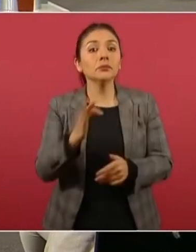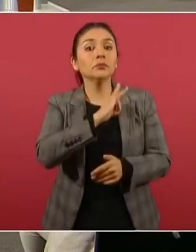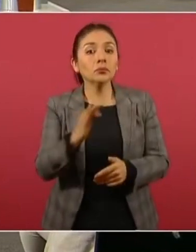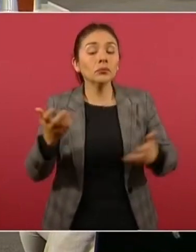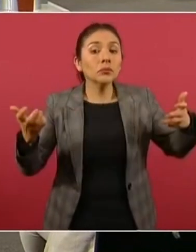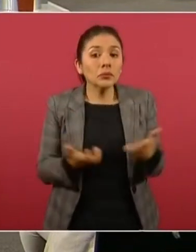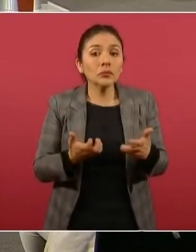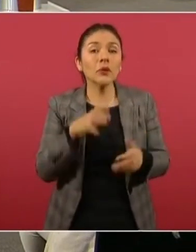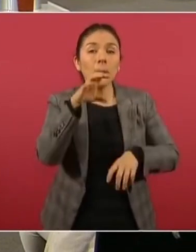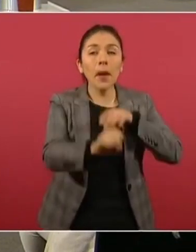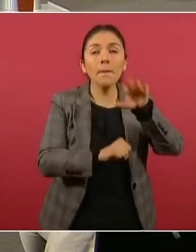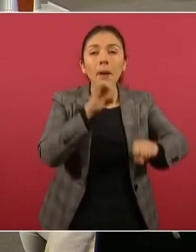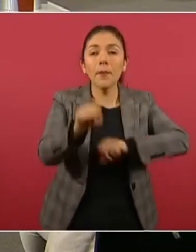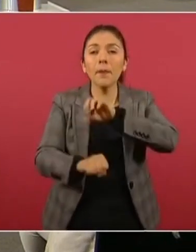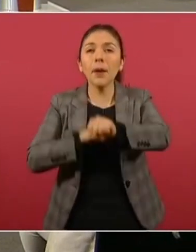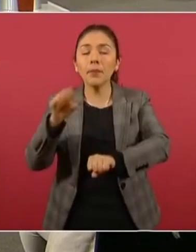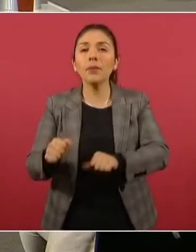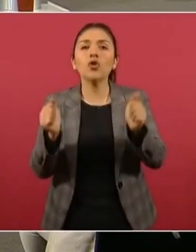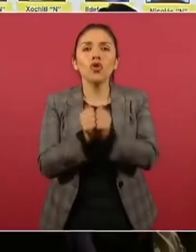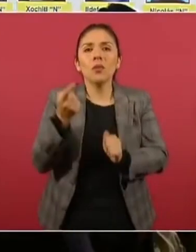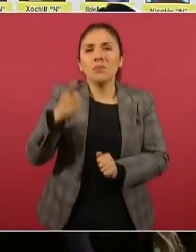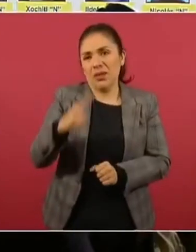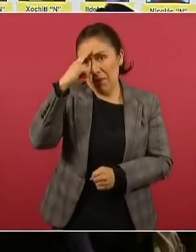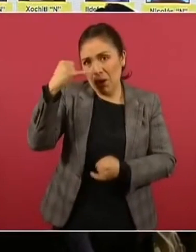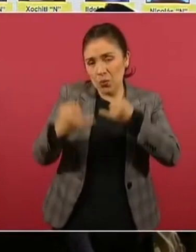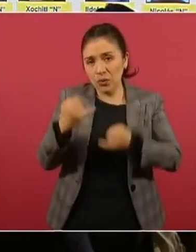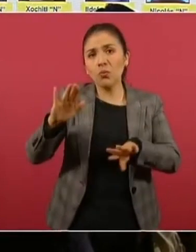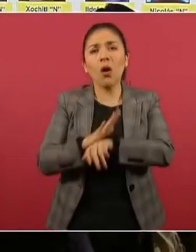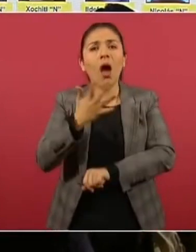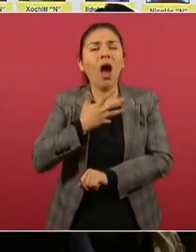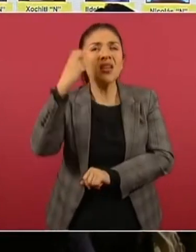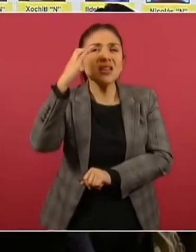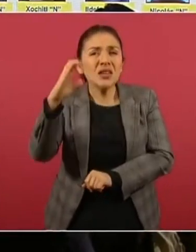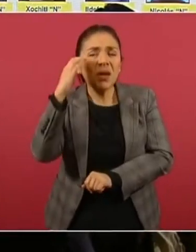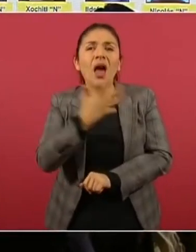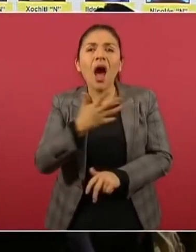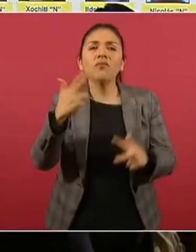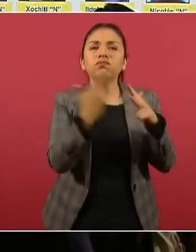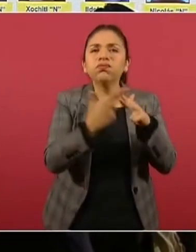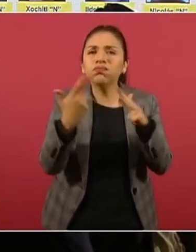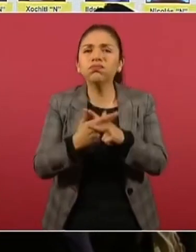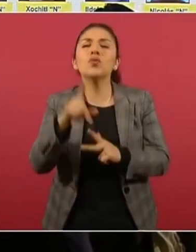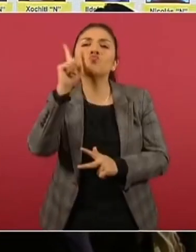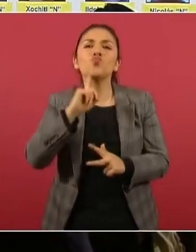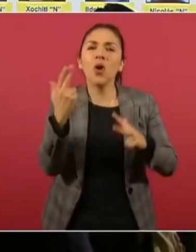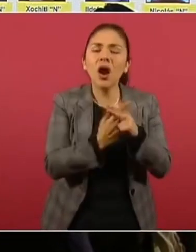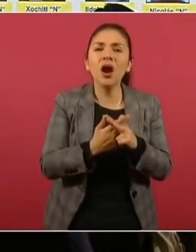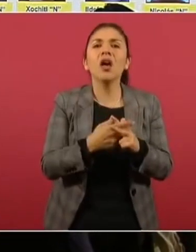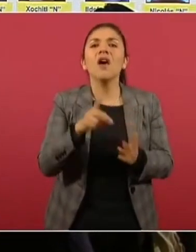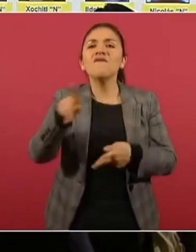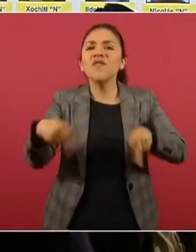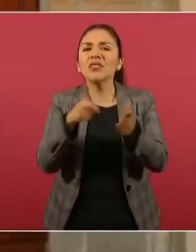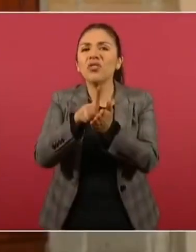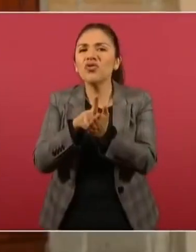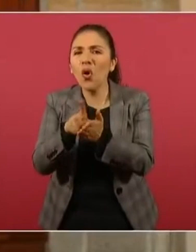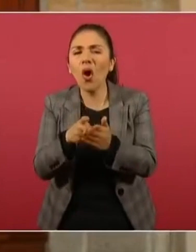ejecutar órdenes de aprehensión, mandamientos judiciales por delitos de homicidio, feminicidio, narcomenudeo, secuestro,